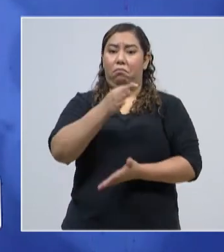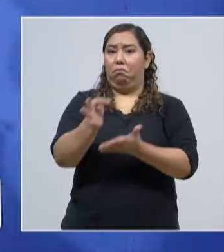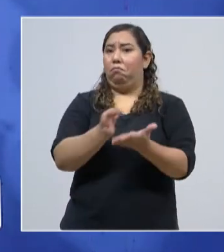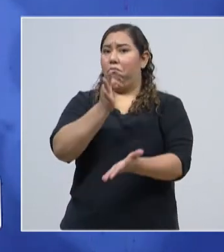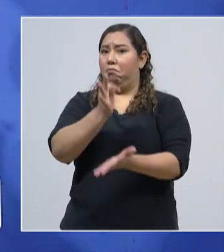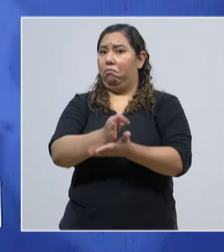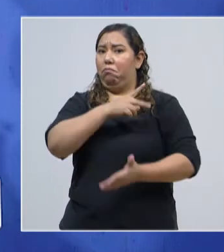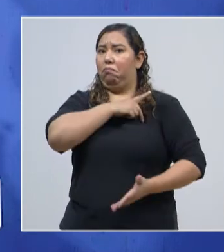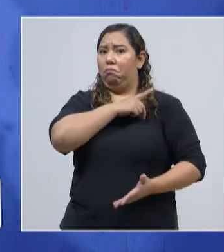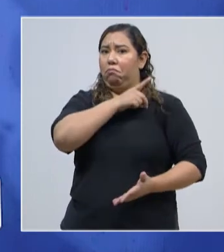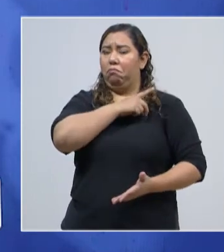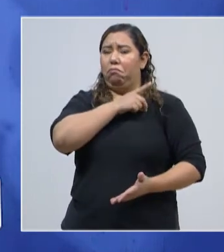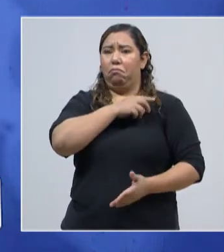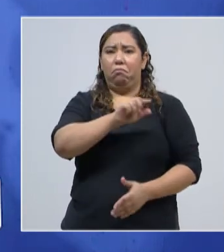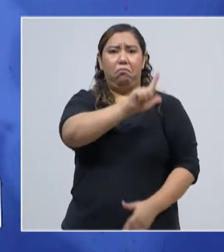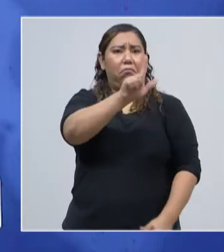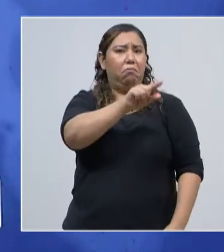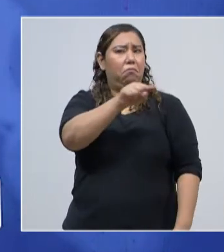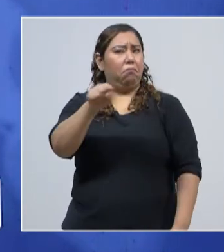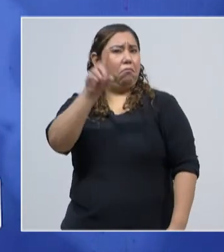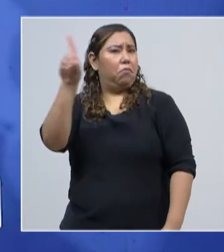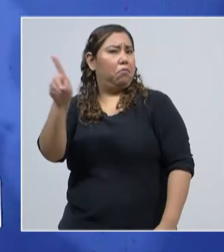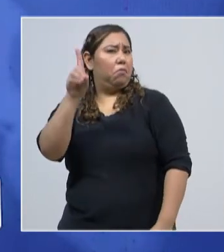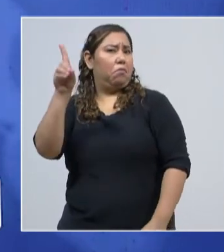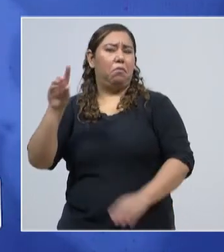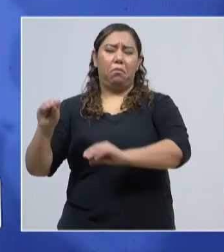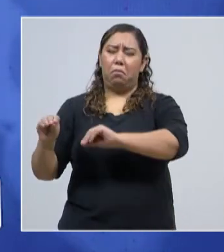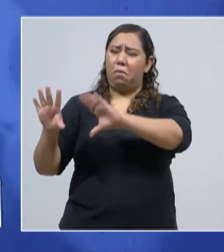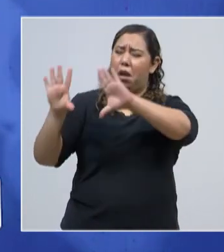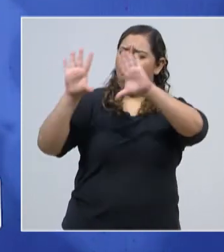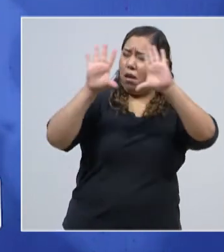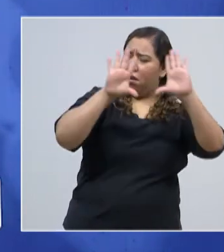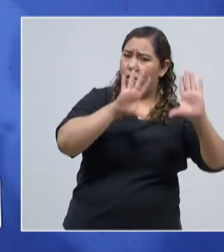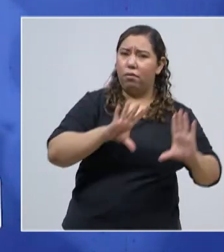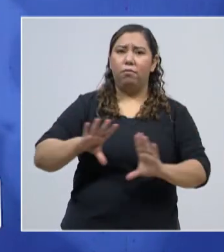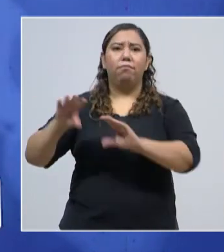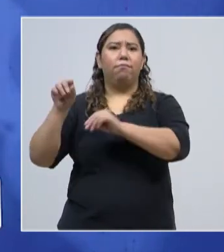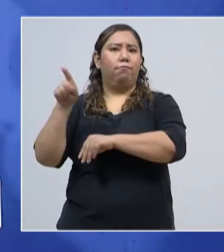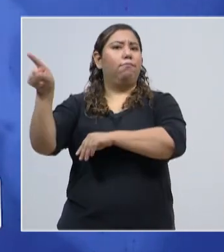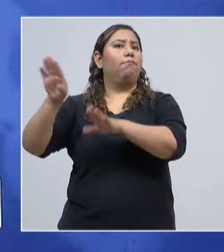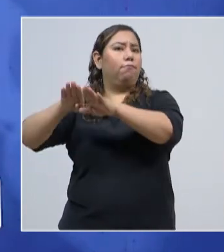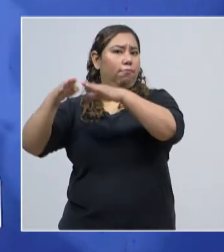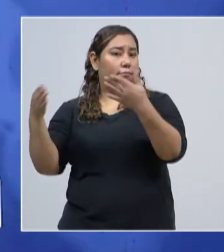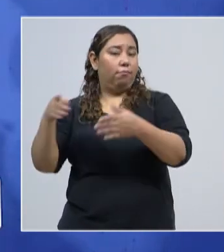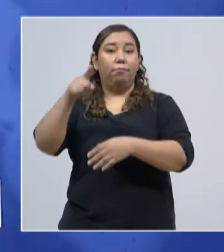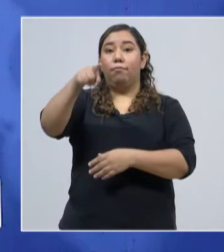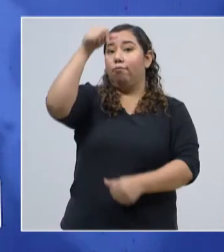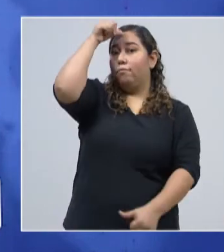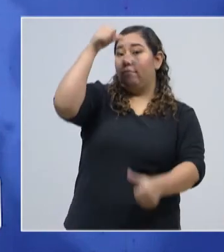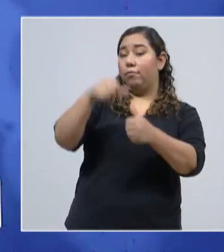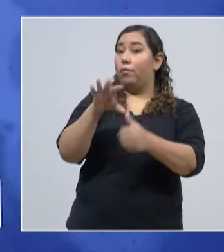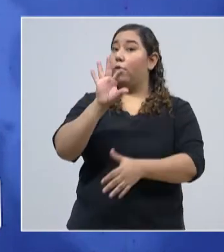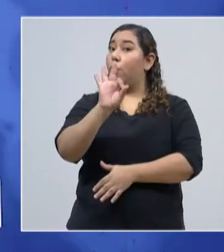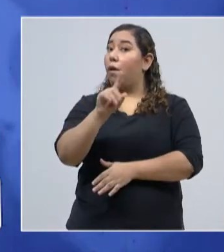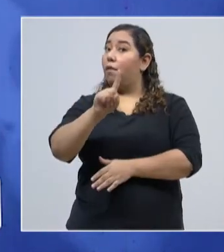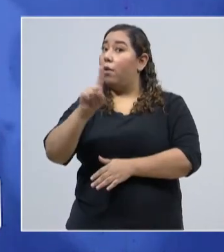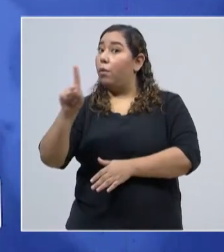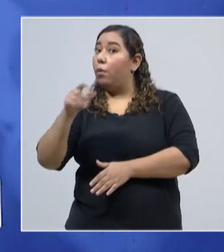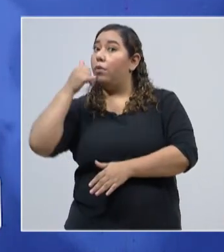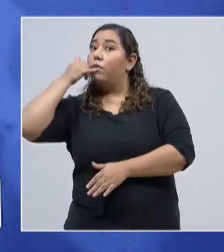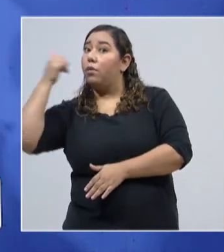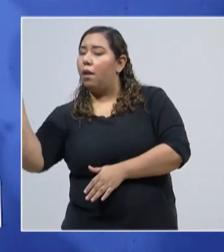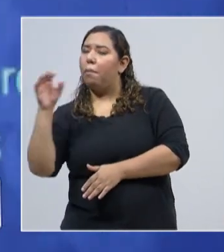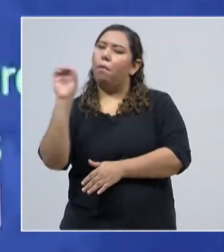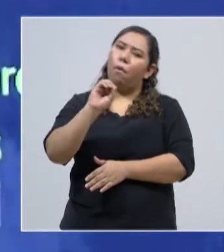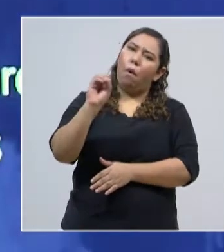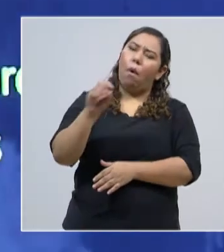día, los 7 días de la semana. Recuerde, siempre llame al 911 o visite un centro de triaje. Y